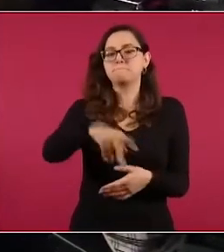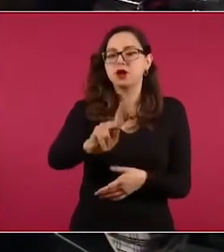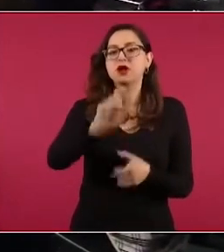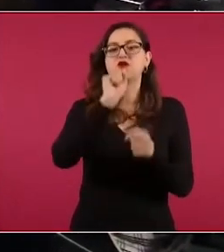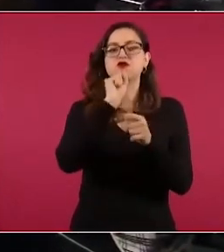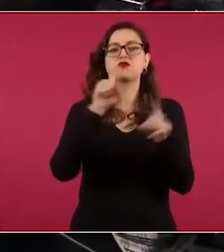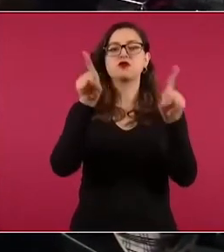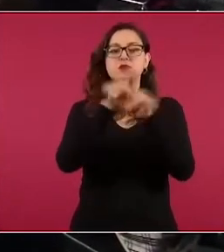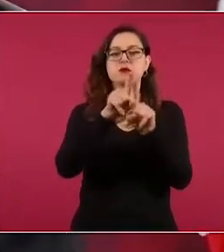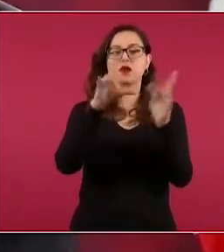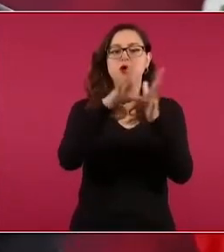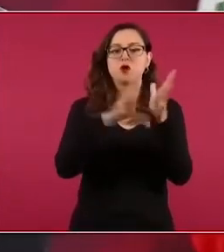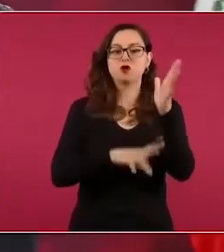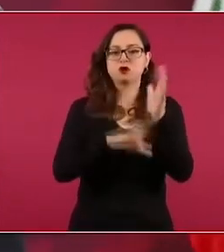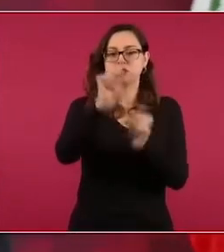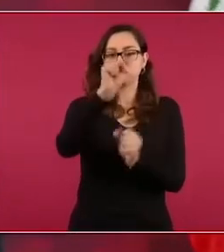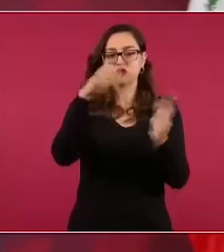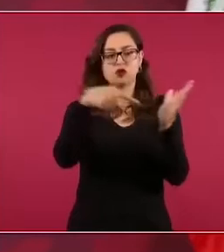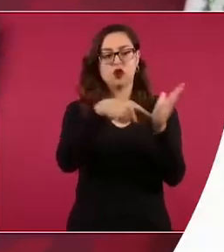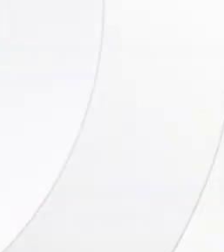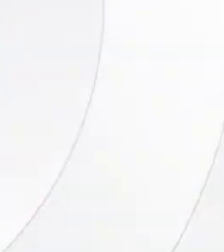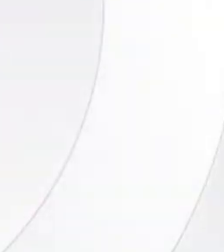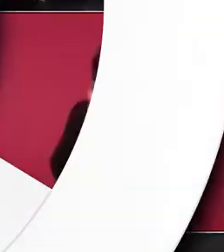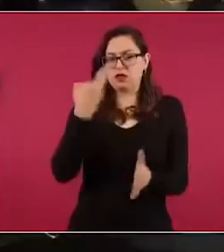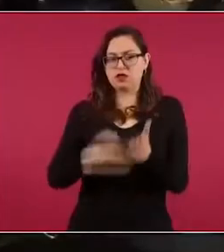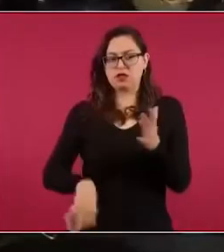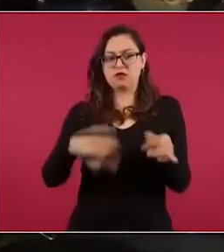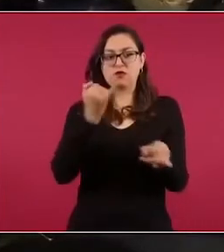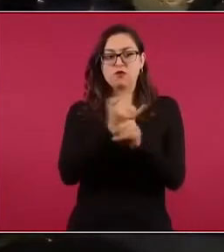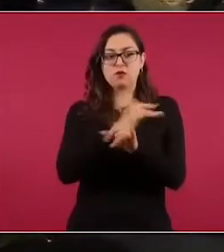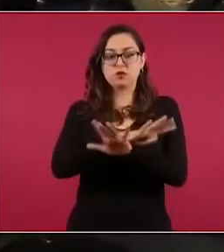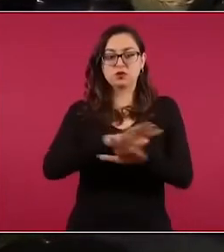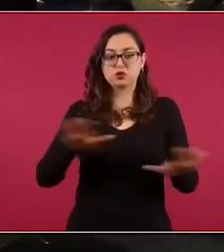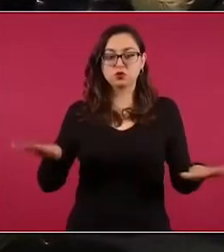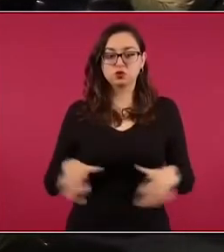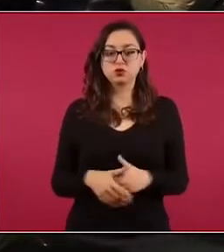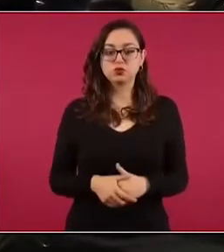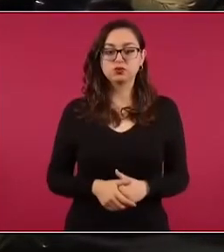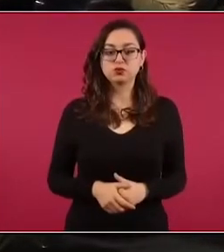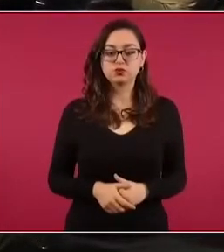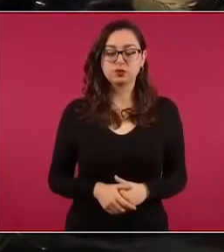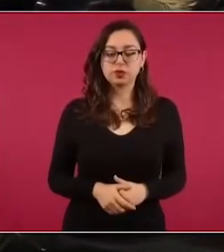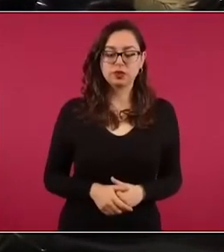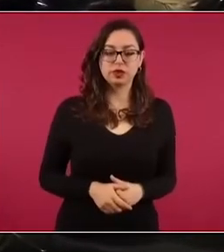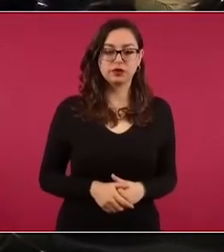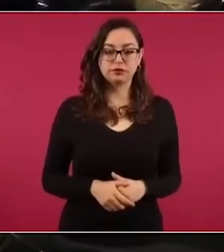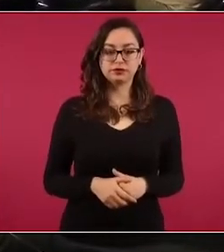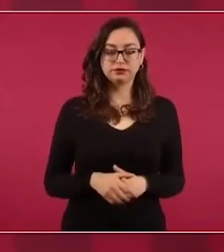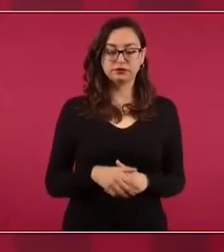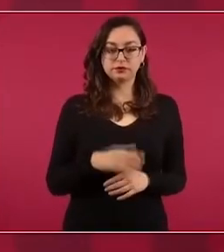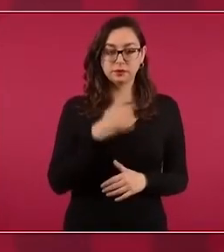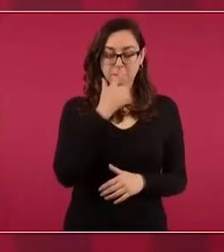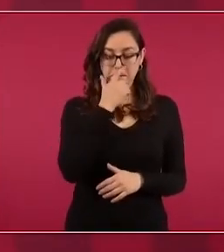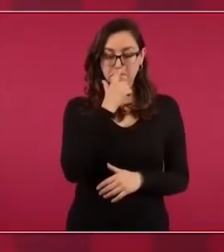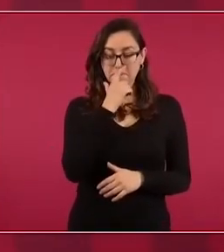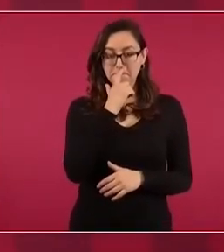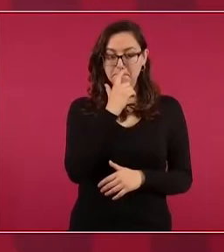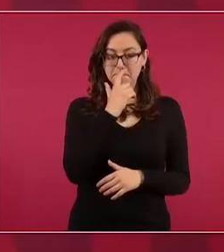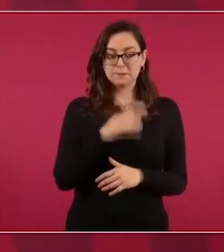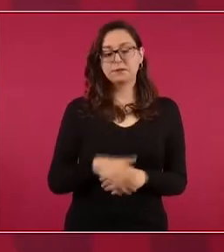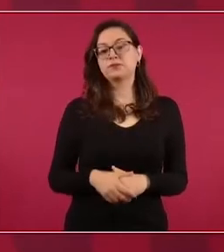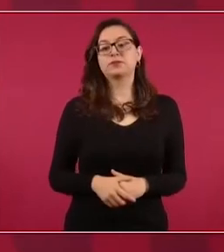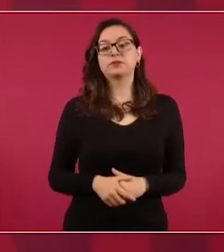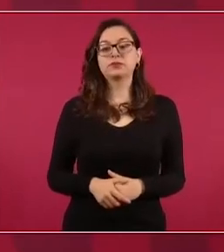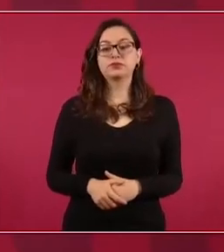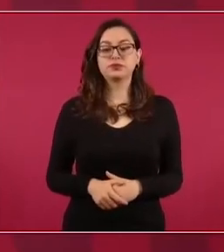expresamente prohibido. Sí, es un acuerdo que se firmó